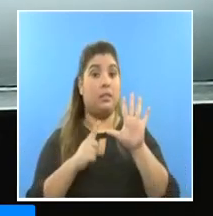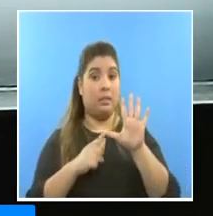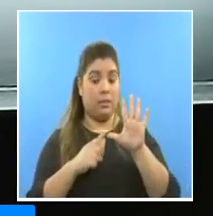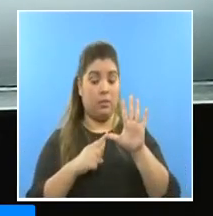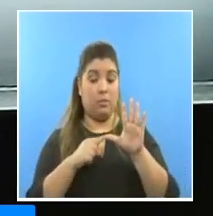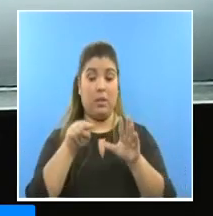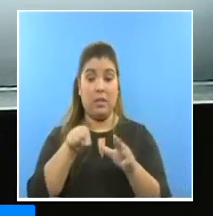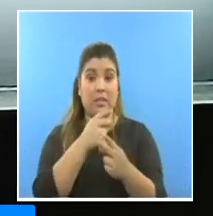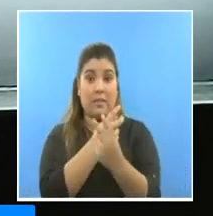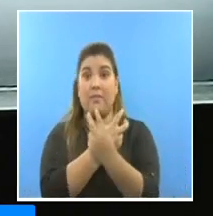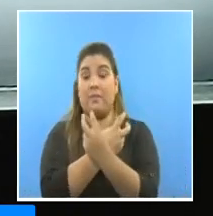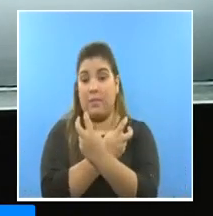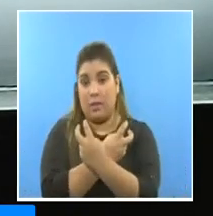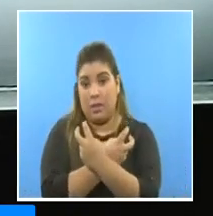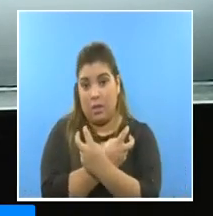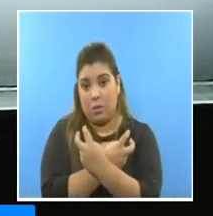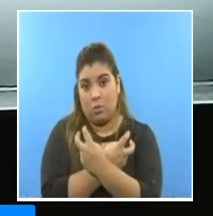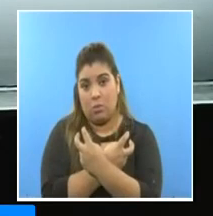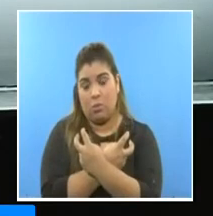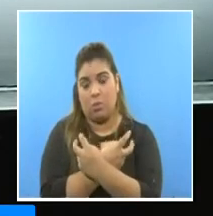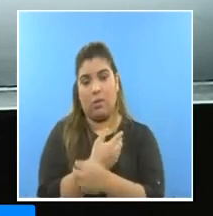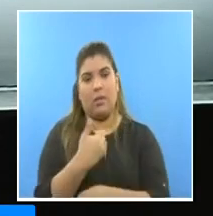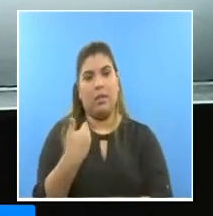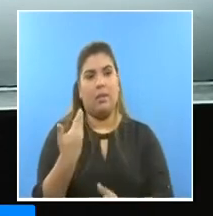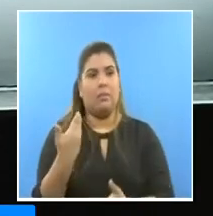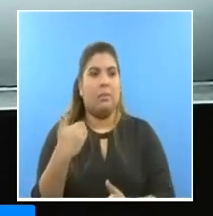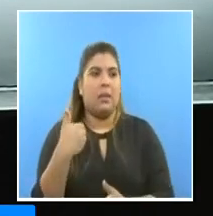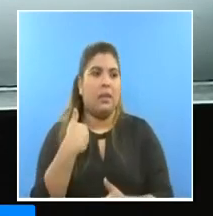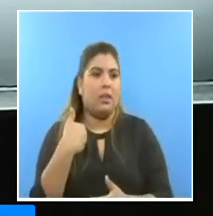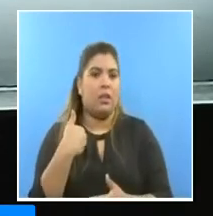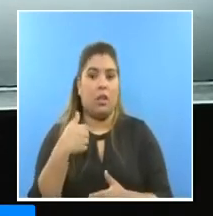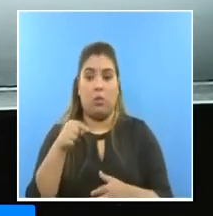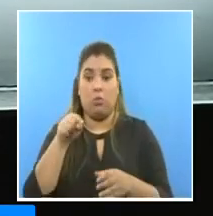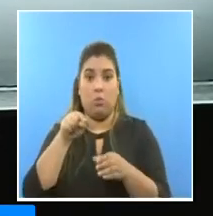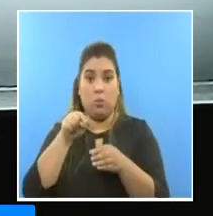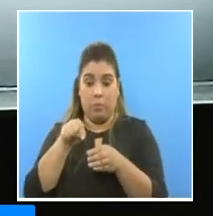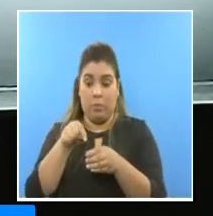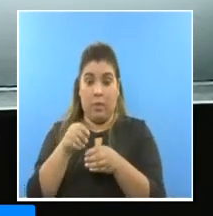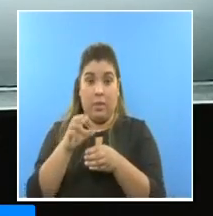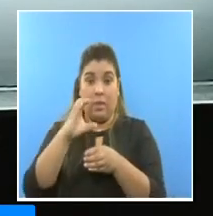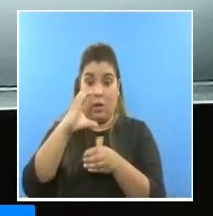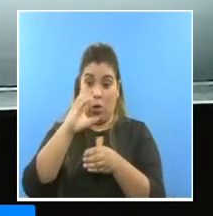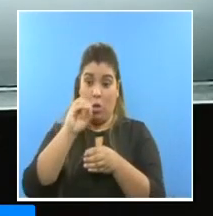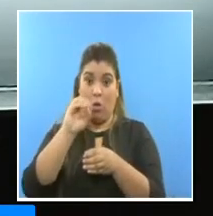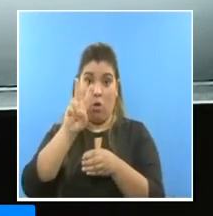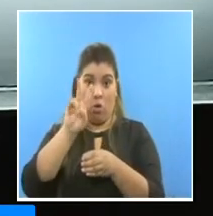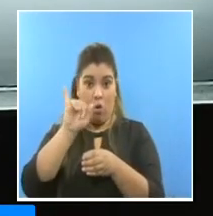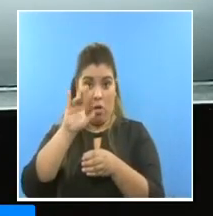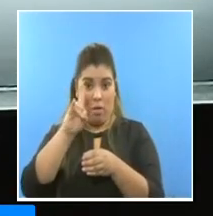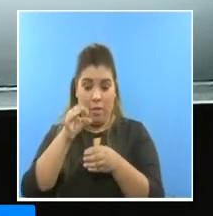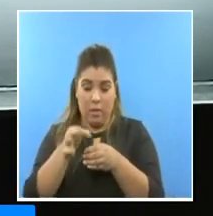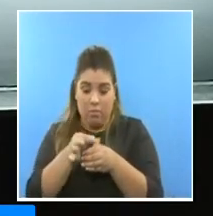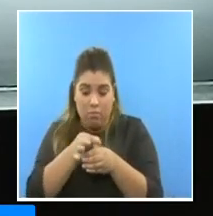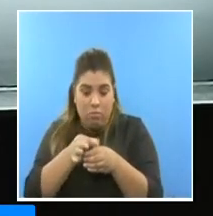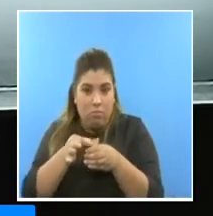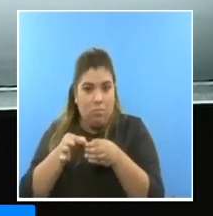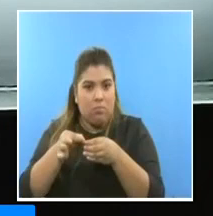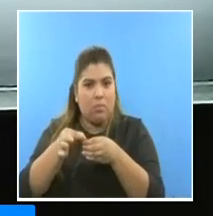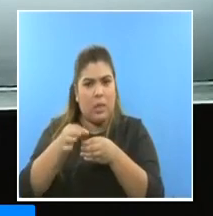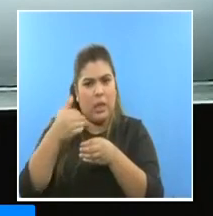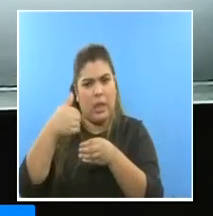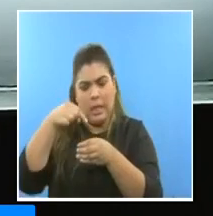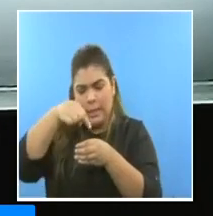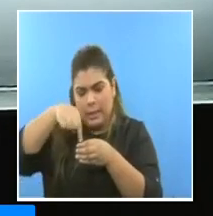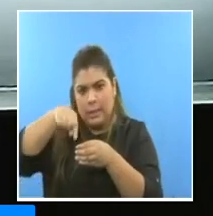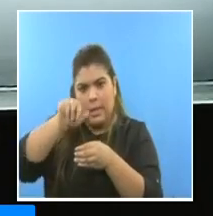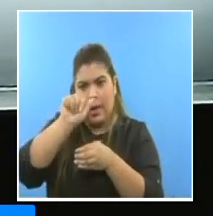compatriotas pertenece a una familia de moléculas ARN que